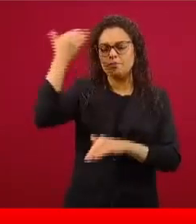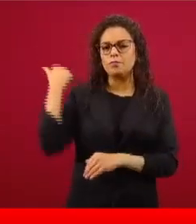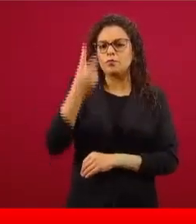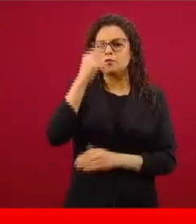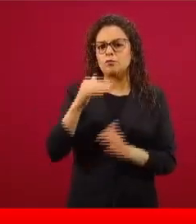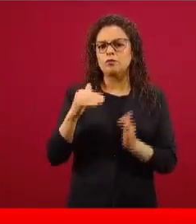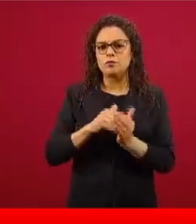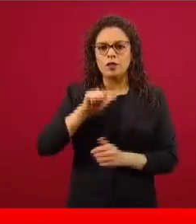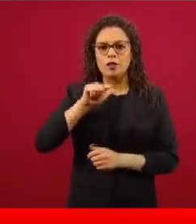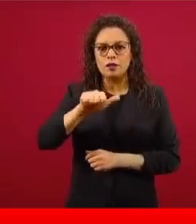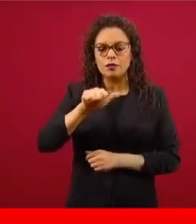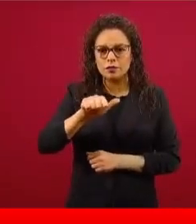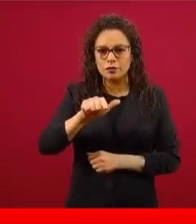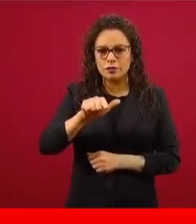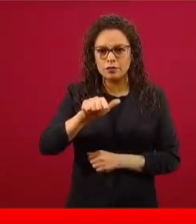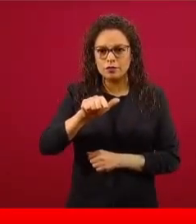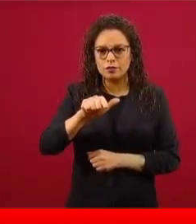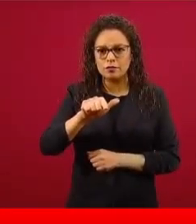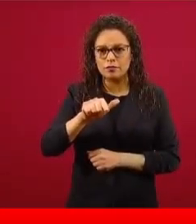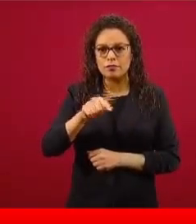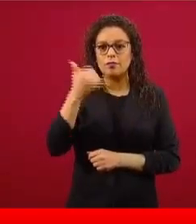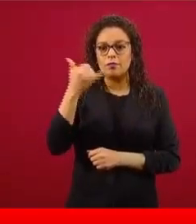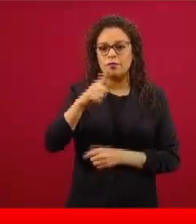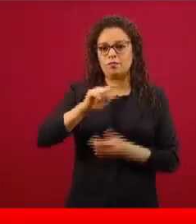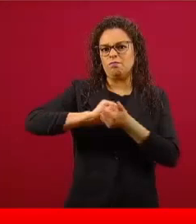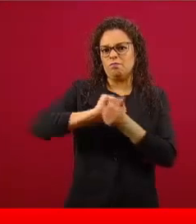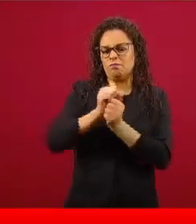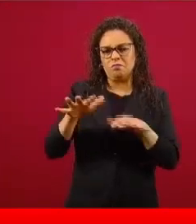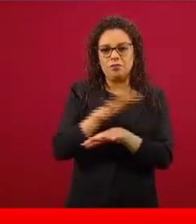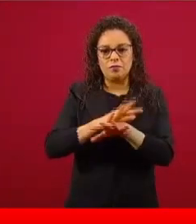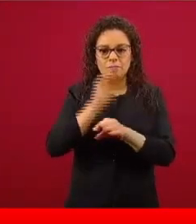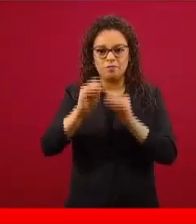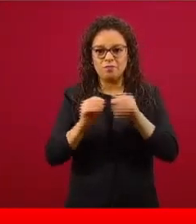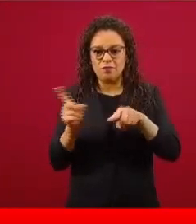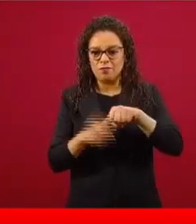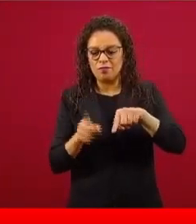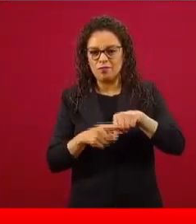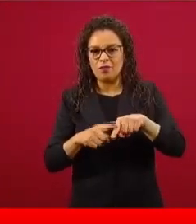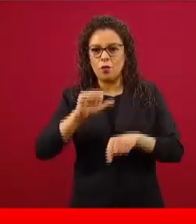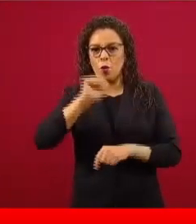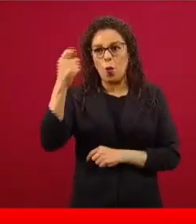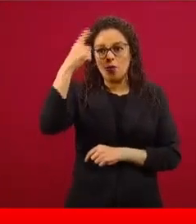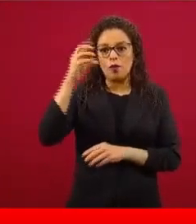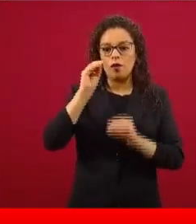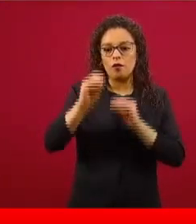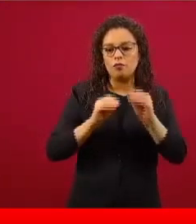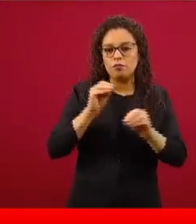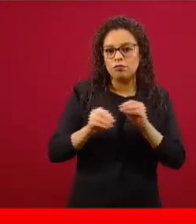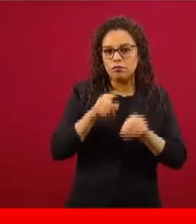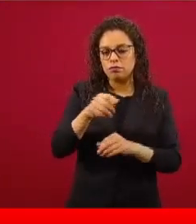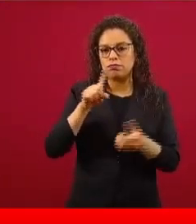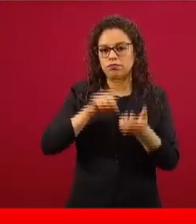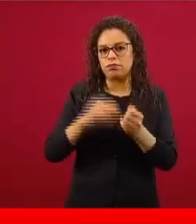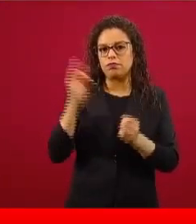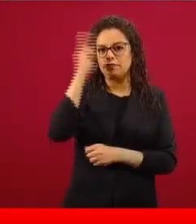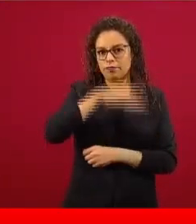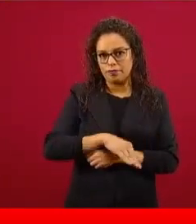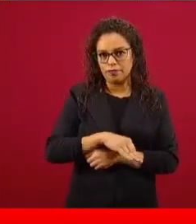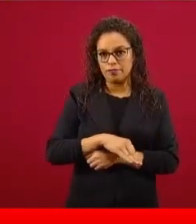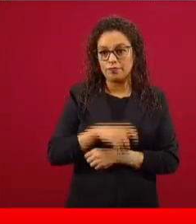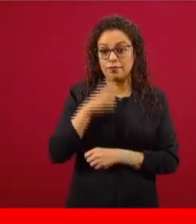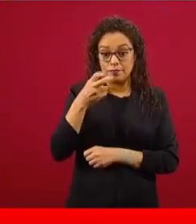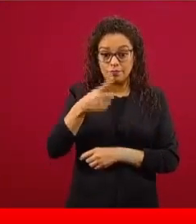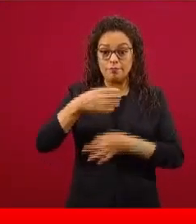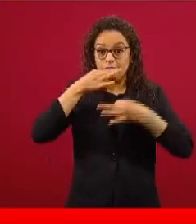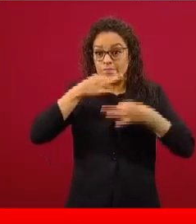personas porque se hacen las cadenas, así cadenas de transmisión, exactamente como en el coronavirus, se hacen las cadenas de transmisión a través